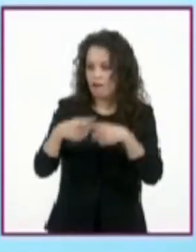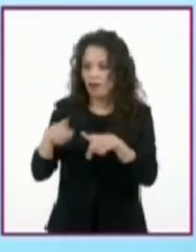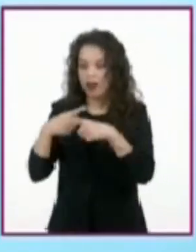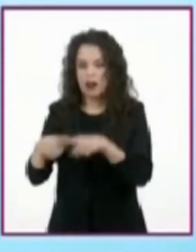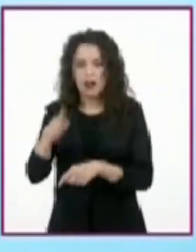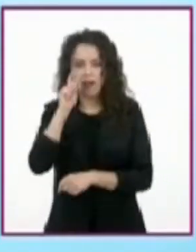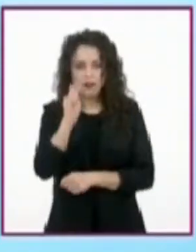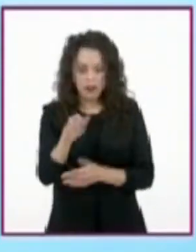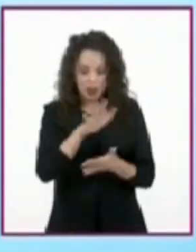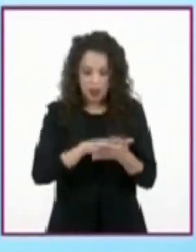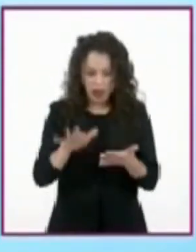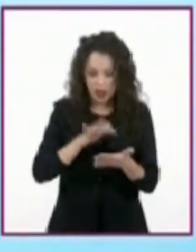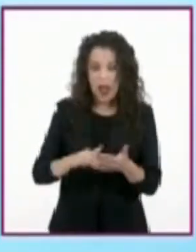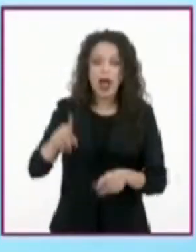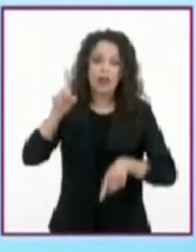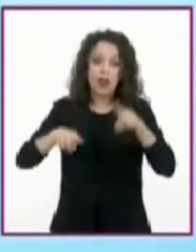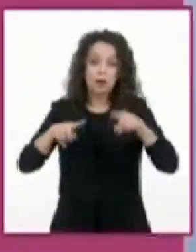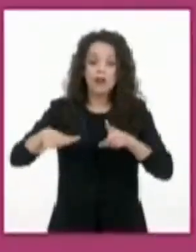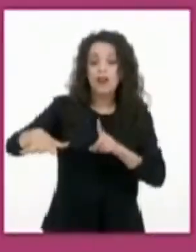contexto de cada palabra.